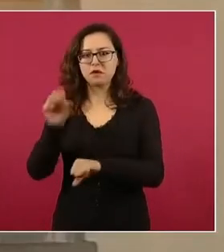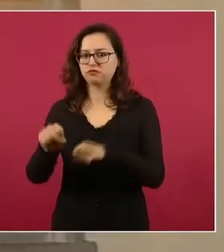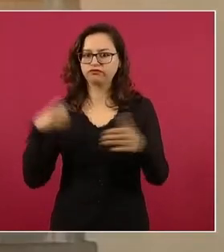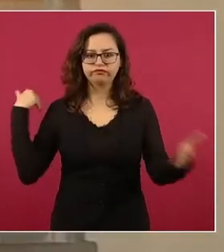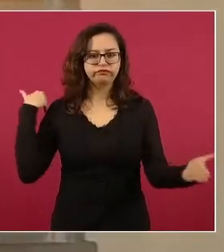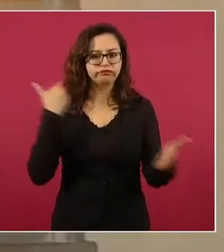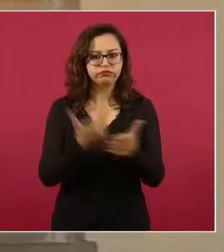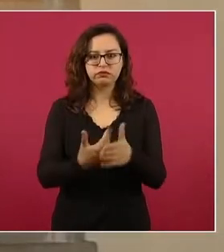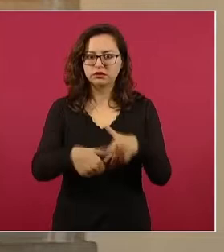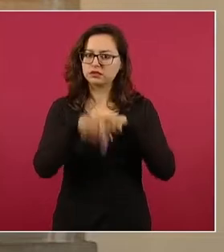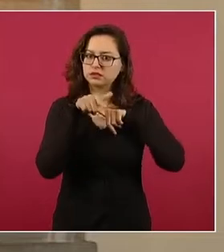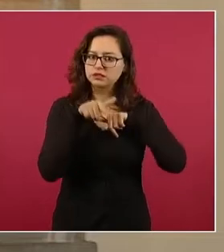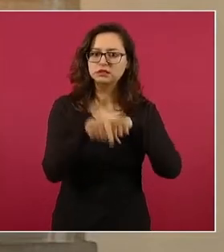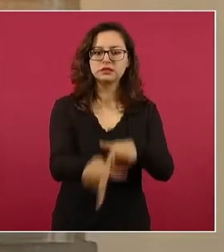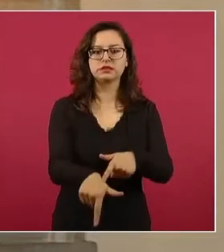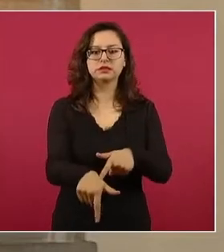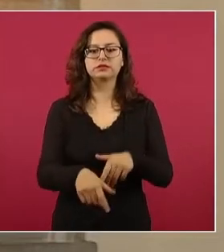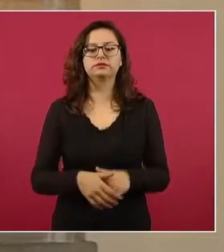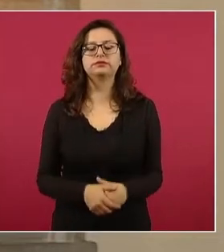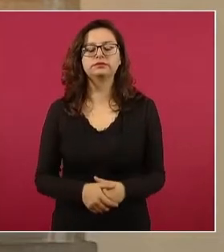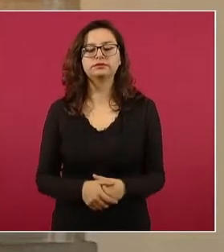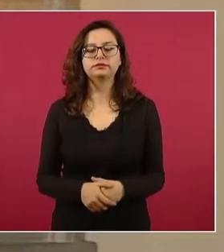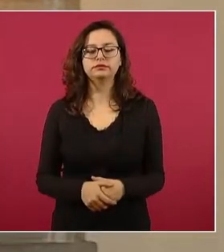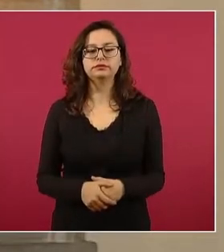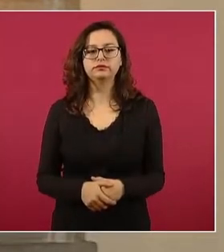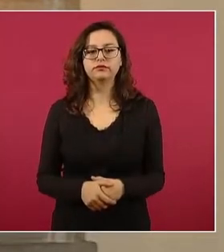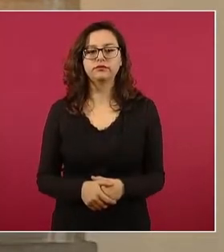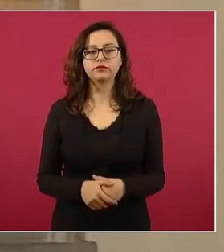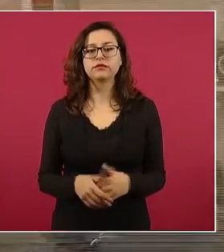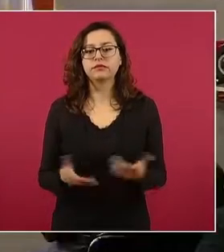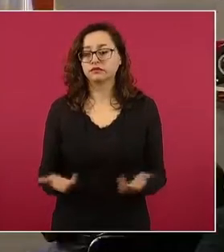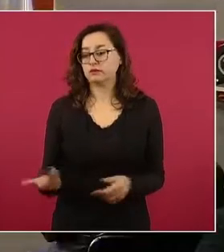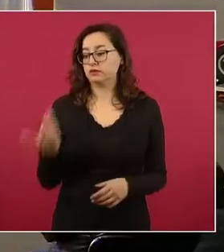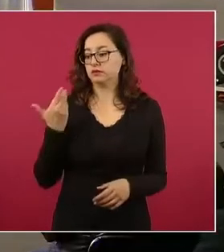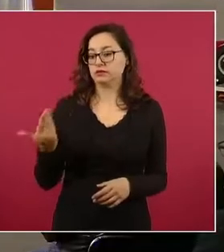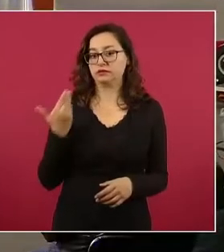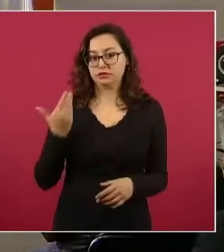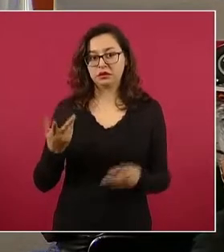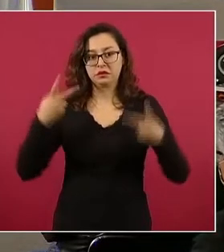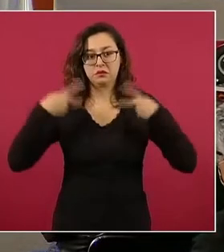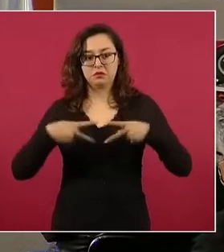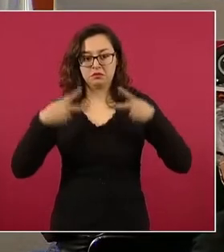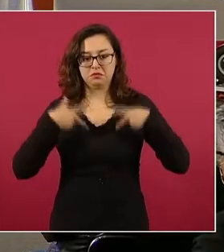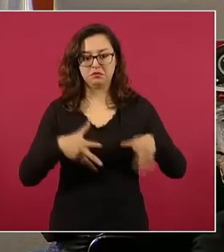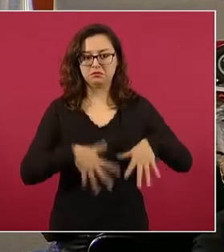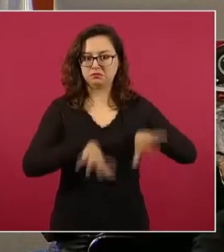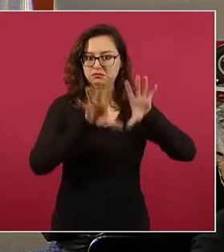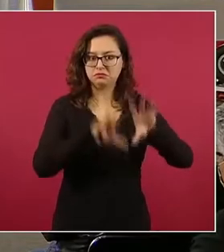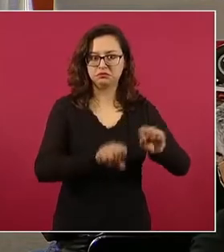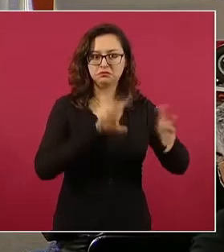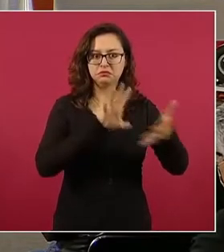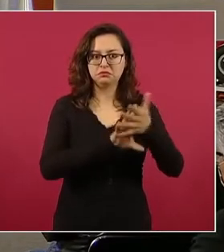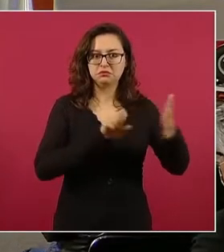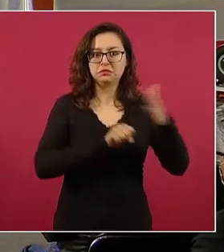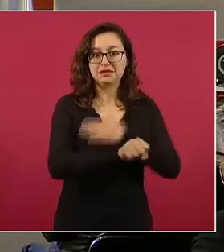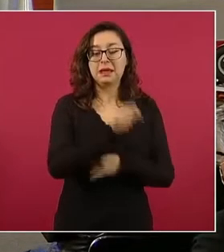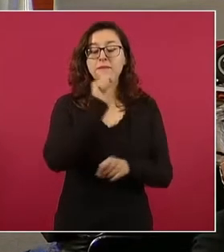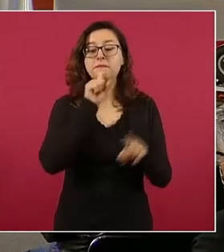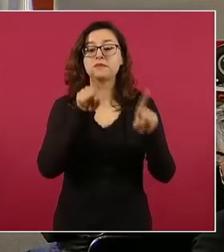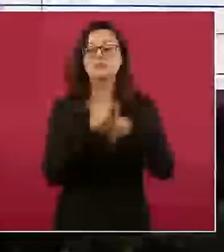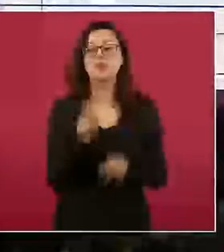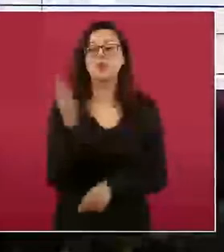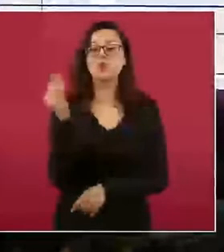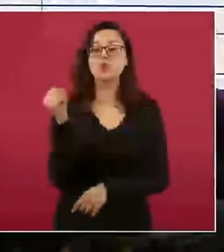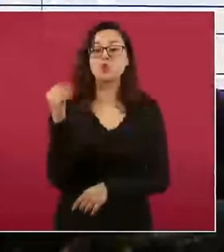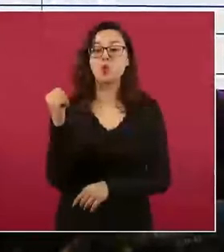a sujetos y se aseguraron nueve armas largas tipo fusil que también ya se